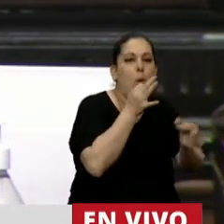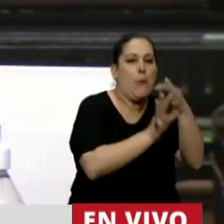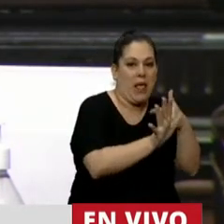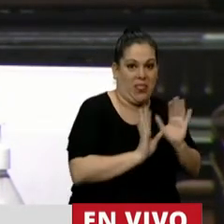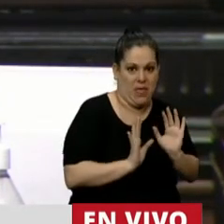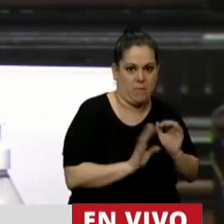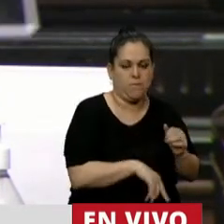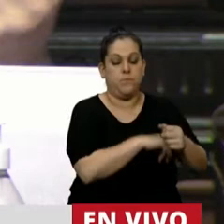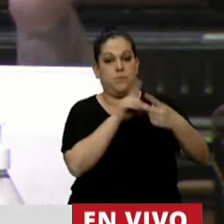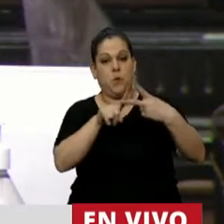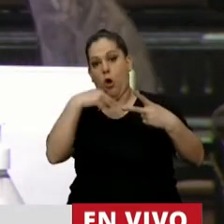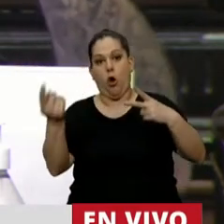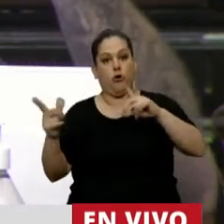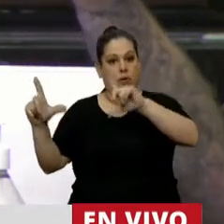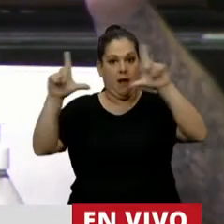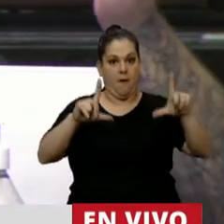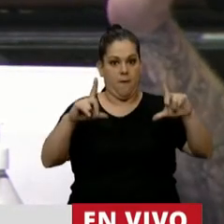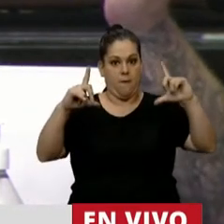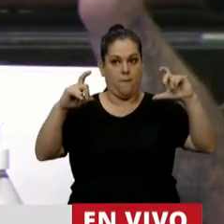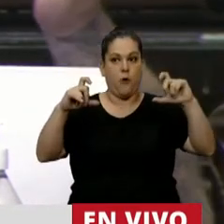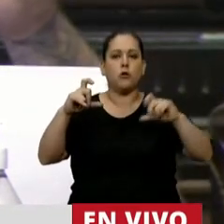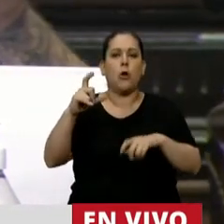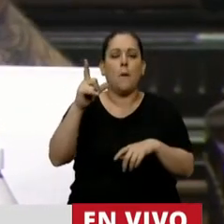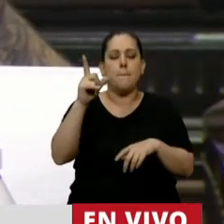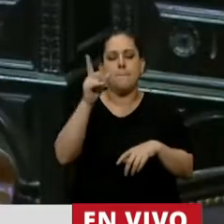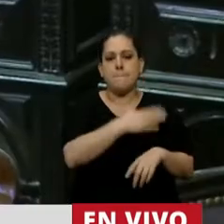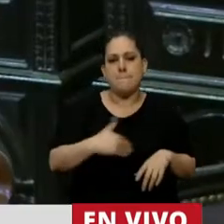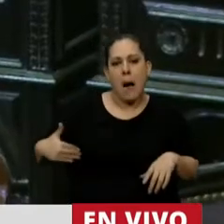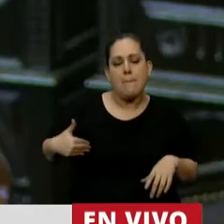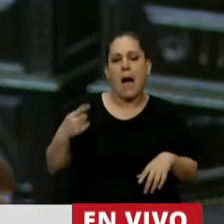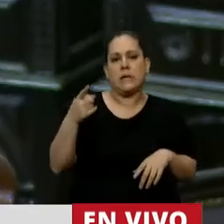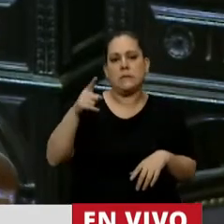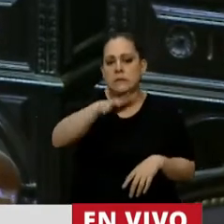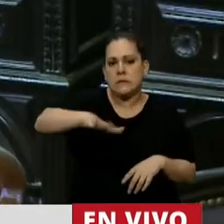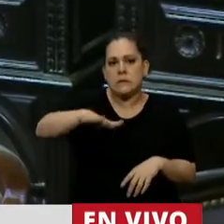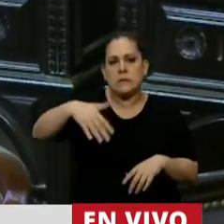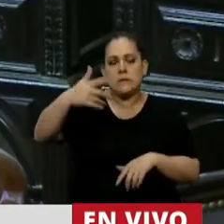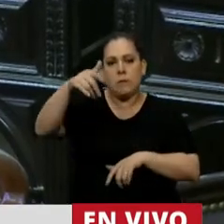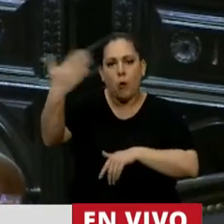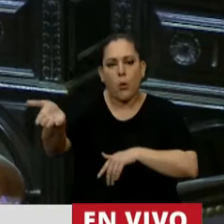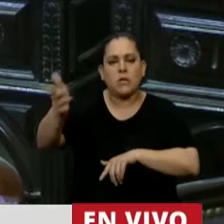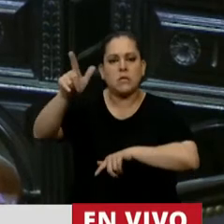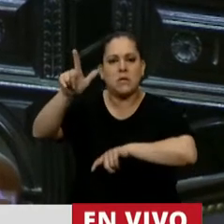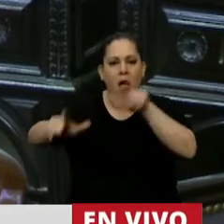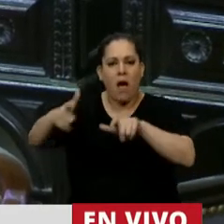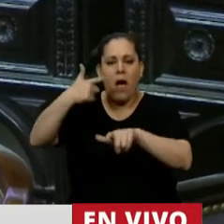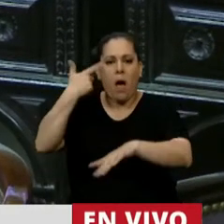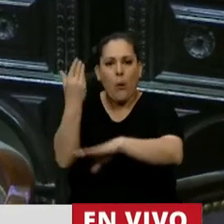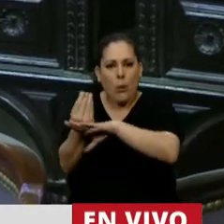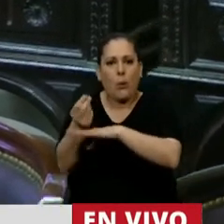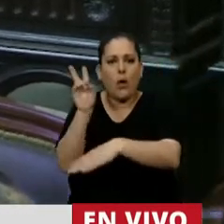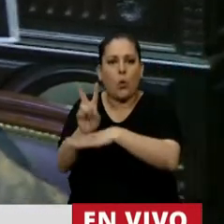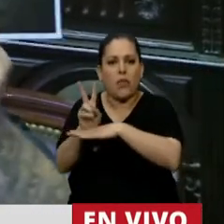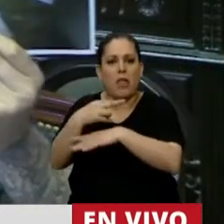esta otra foto, otra realidad de nuestras madres del conurbano, que viven solas cuidando a sus hijos, que muchas noches se